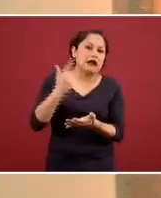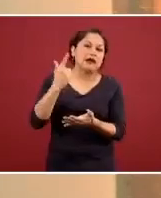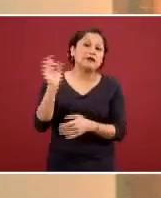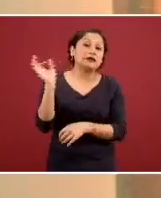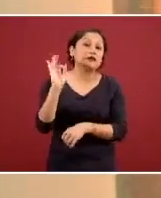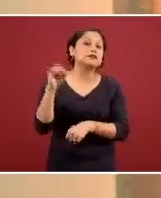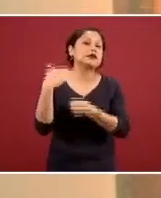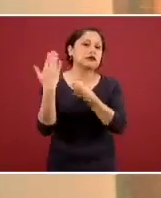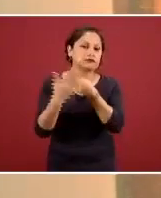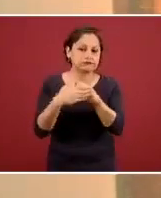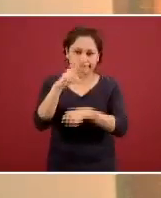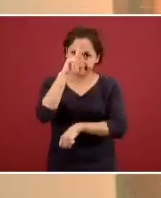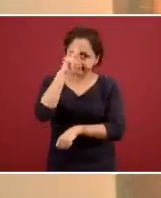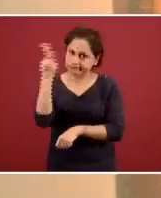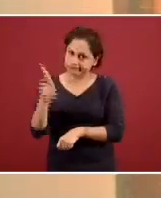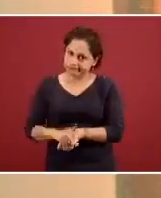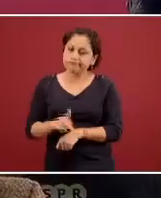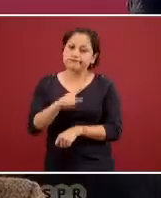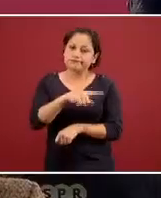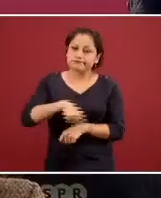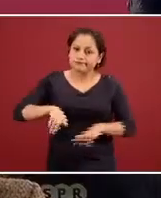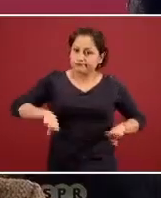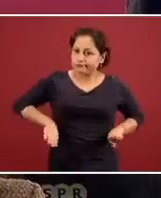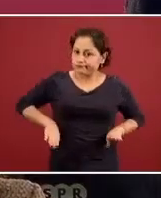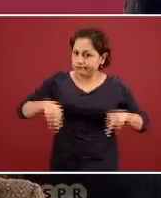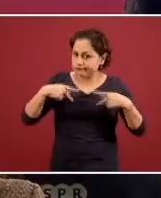ya de por sí es vulnerable siguiente